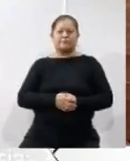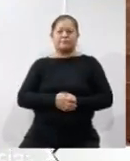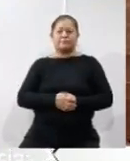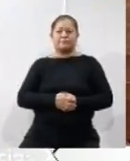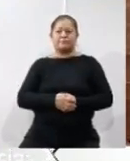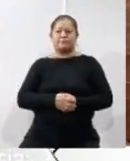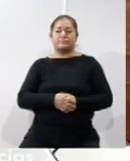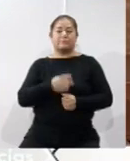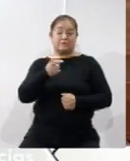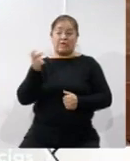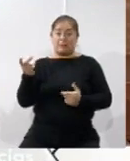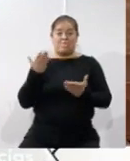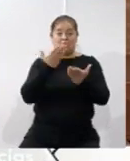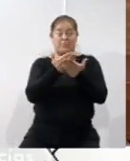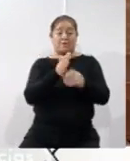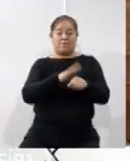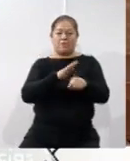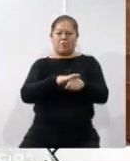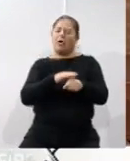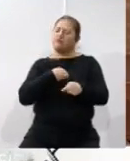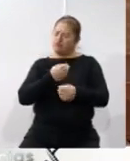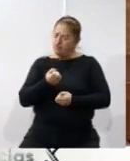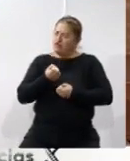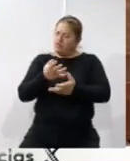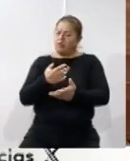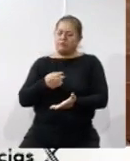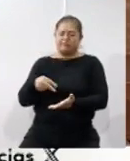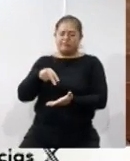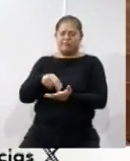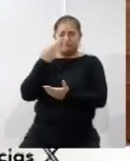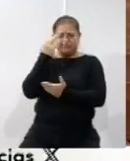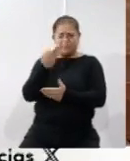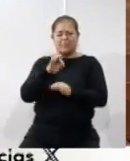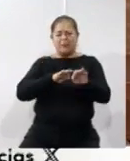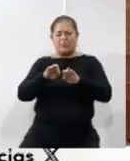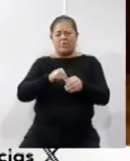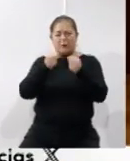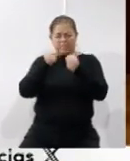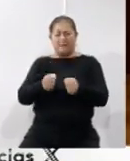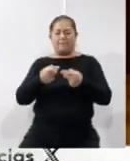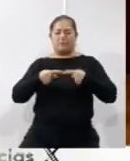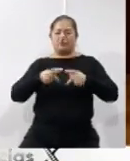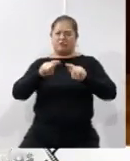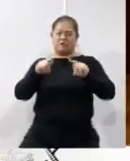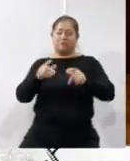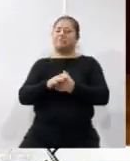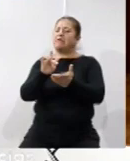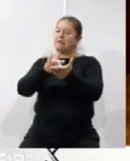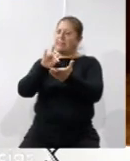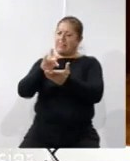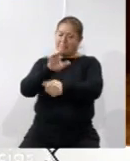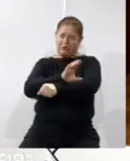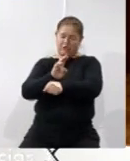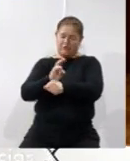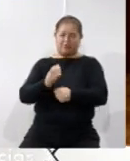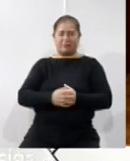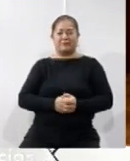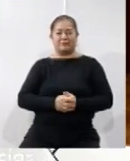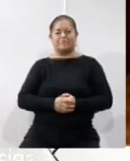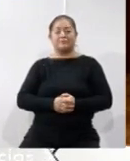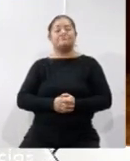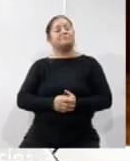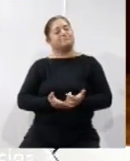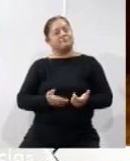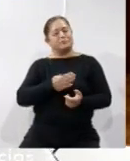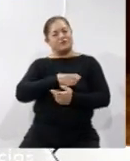precisamente por la demanda que tenemos de ofrecer un empleo digno y estable a todos los tlaxcaltecas. Agradezco mucho, coordinador. Nelly, muchas gracias. Que